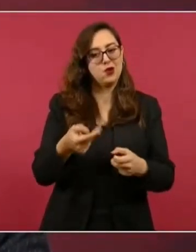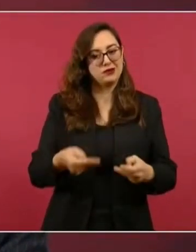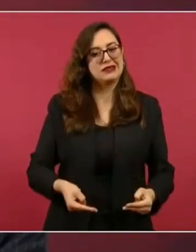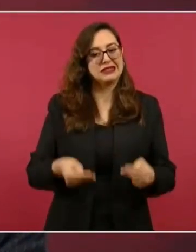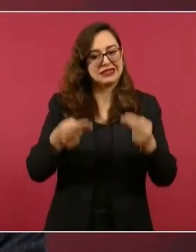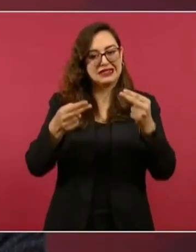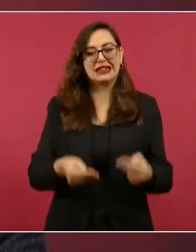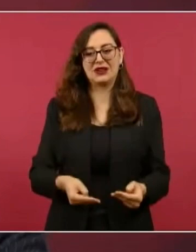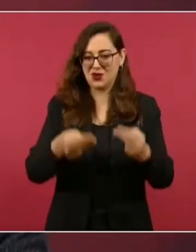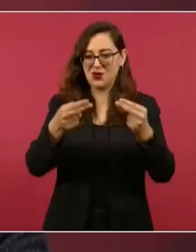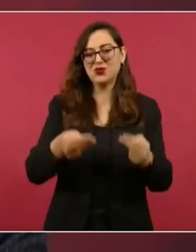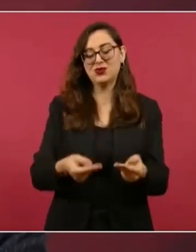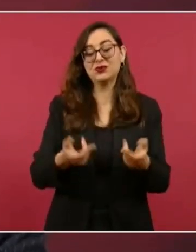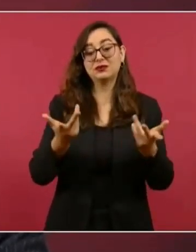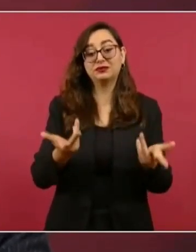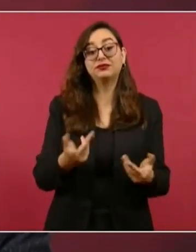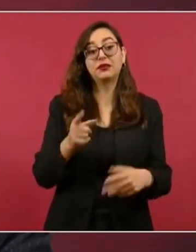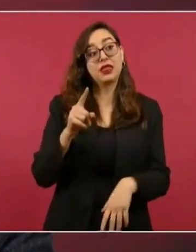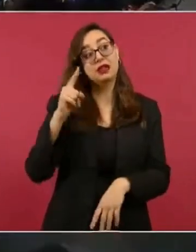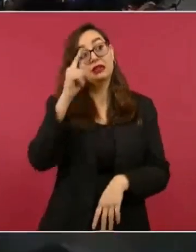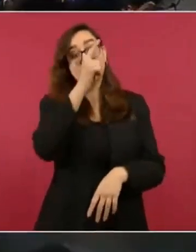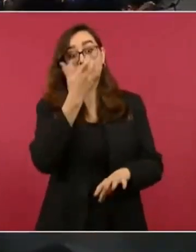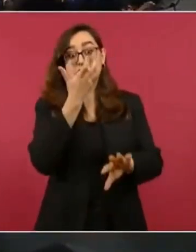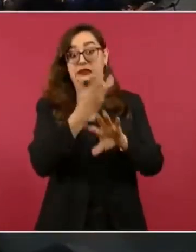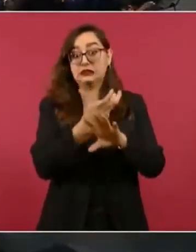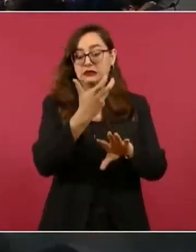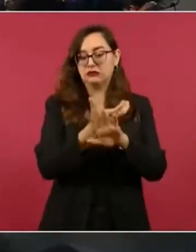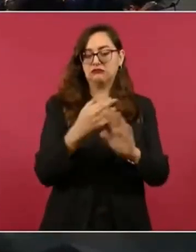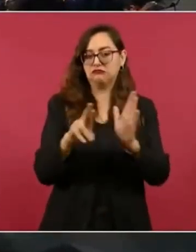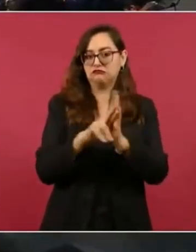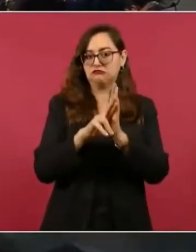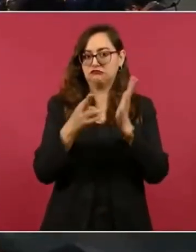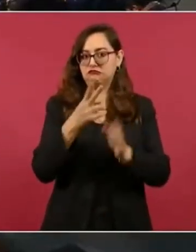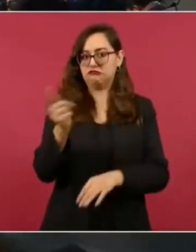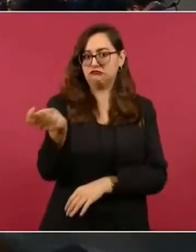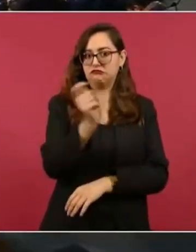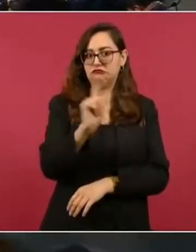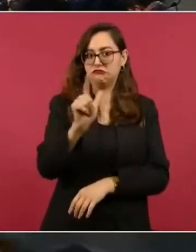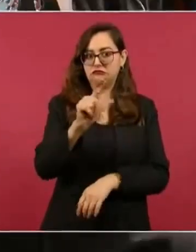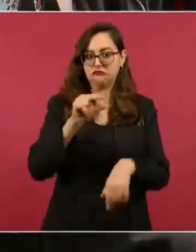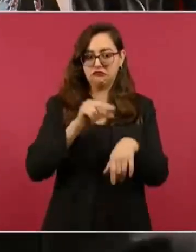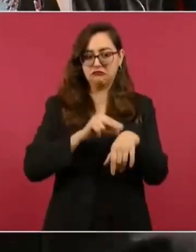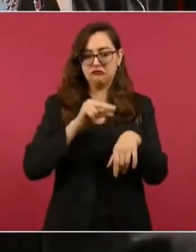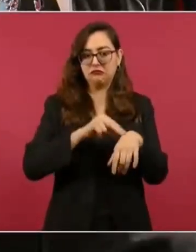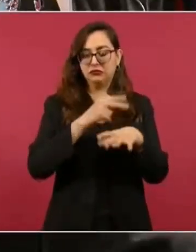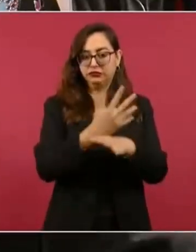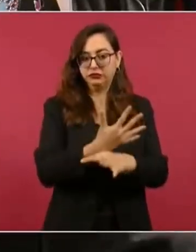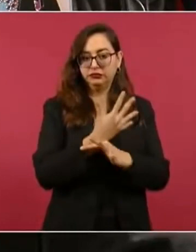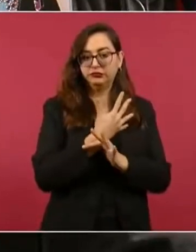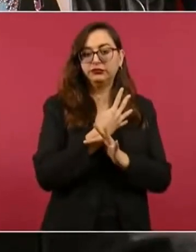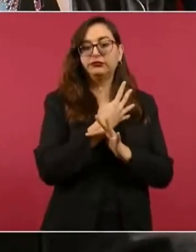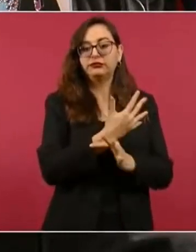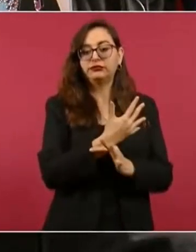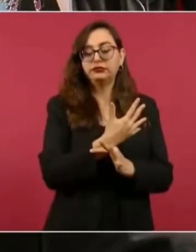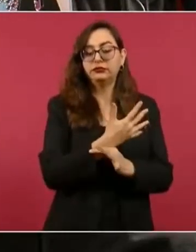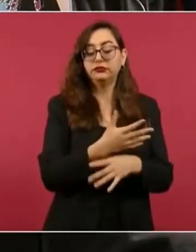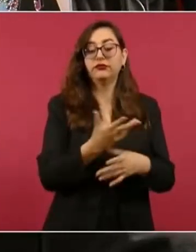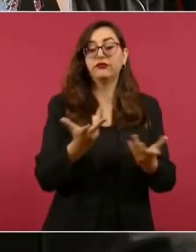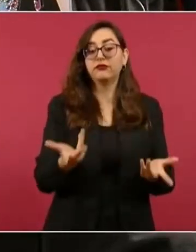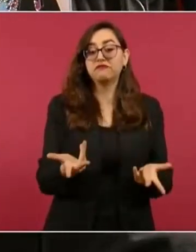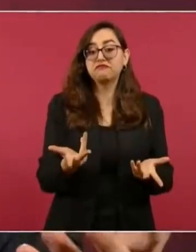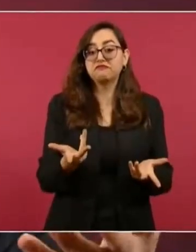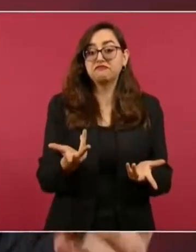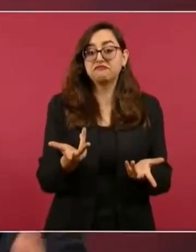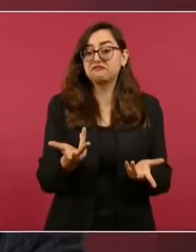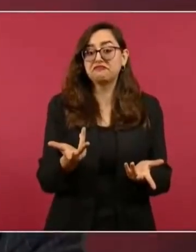de Estados Unidos, de la revista New England Journal of Medicine, se publicaron dos resultados de los ensayos clínicos que muestran